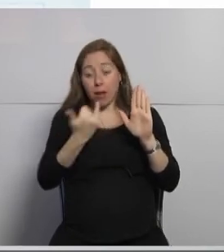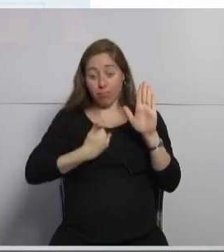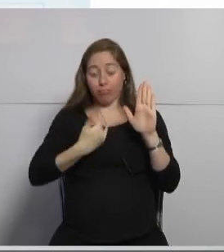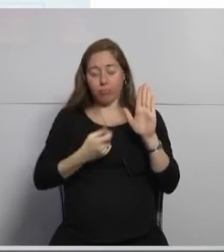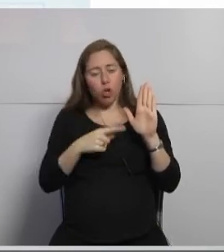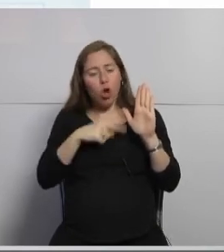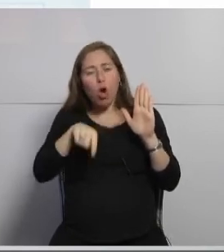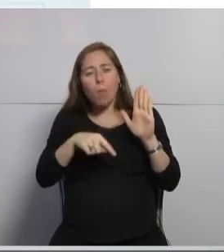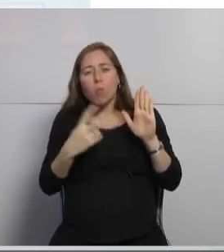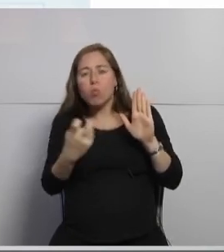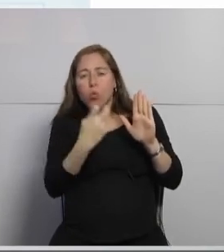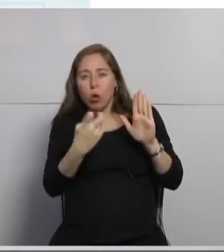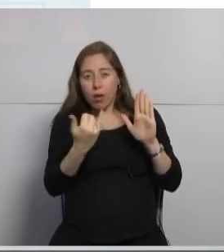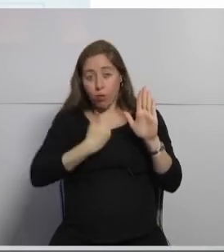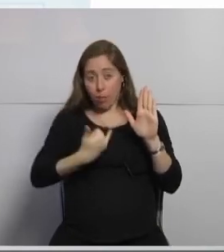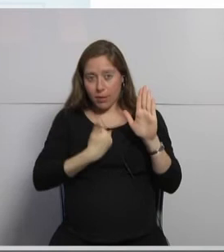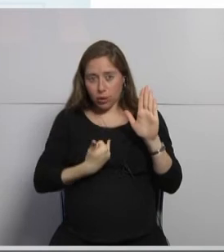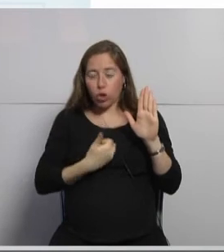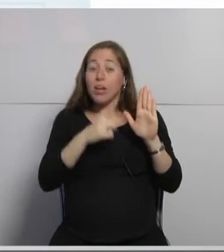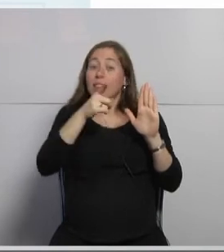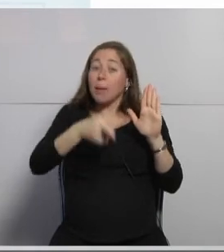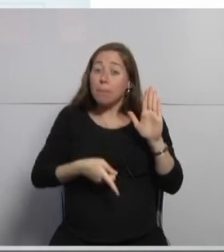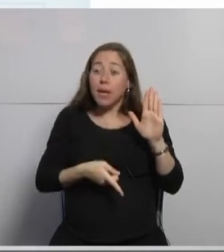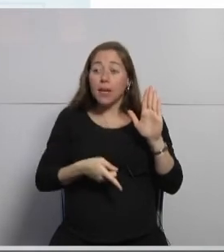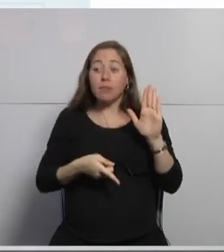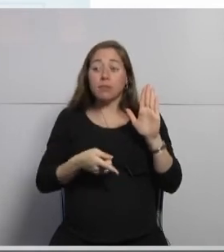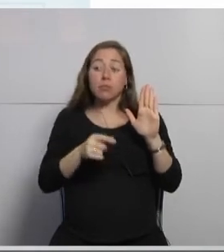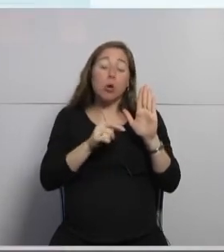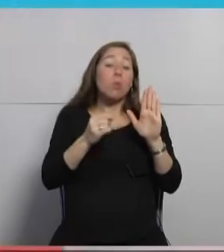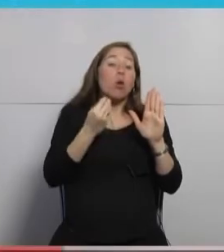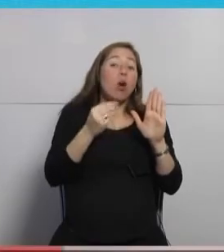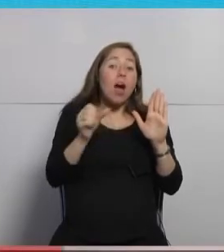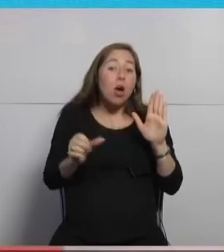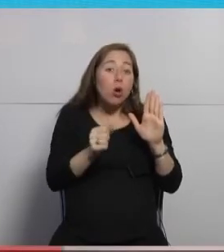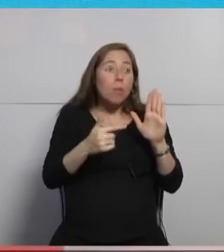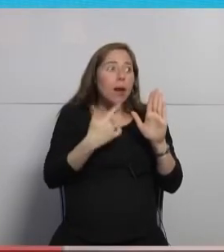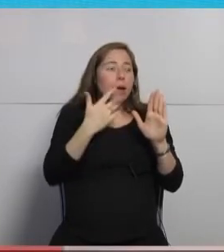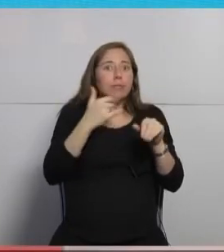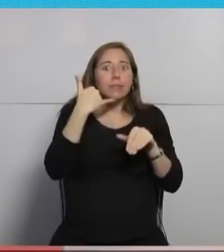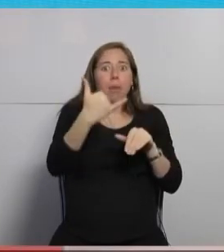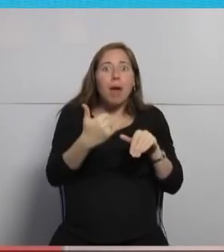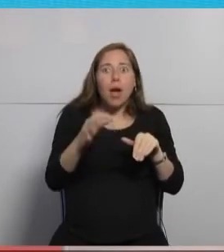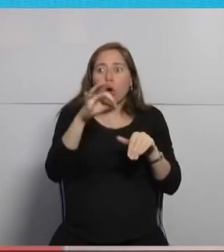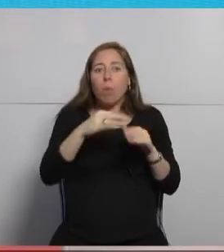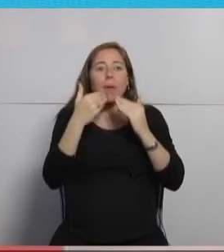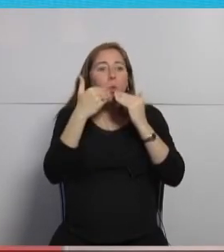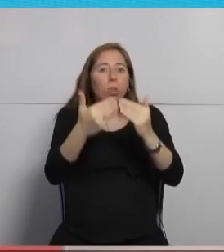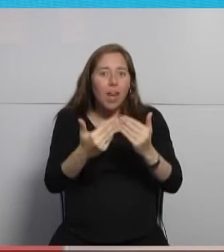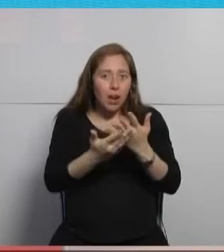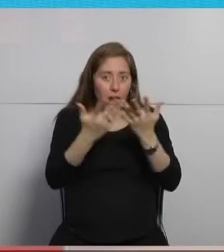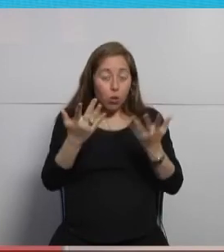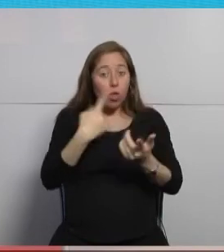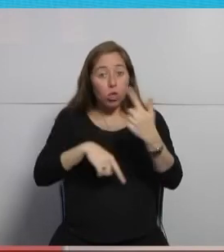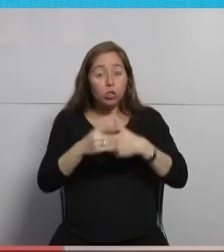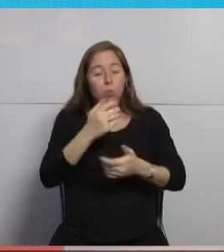y cómo poder hacer las llamadas incluso qué es lo que nos va a devolver entonces así podemos tener una integración